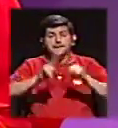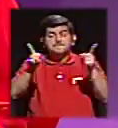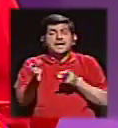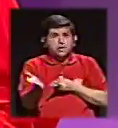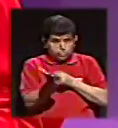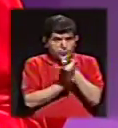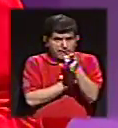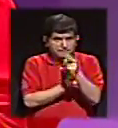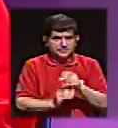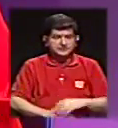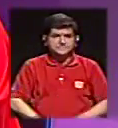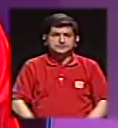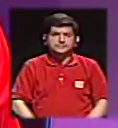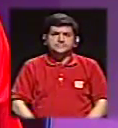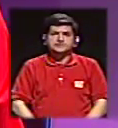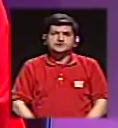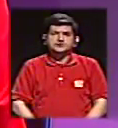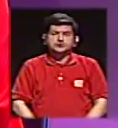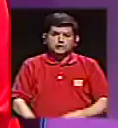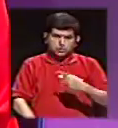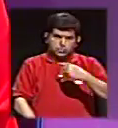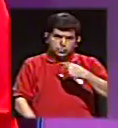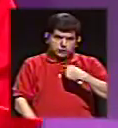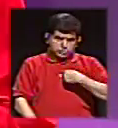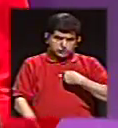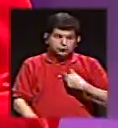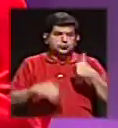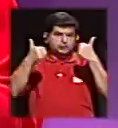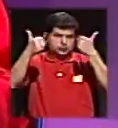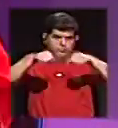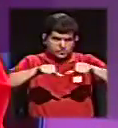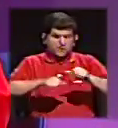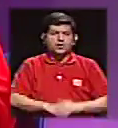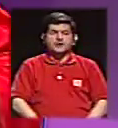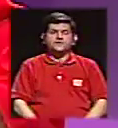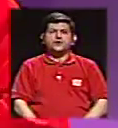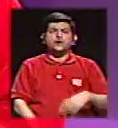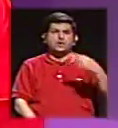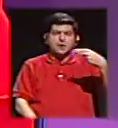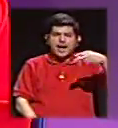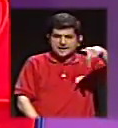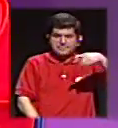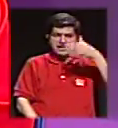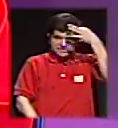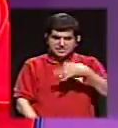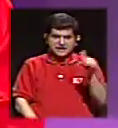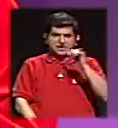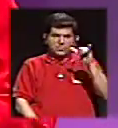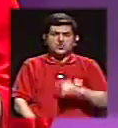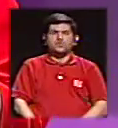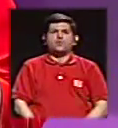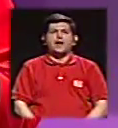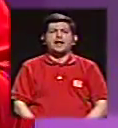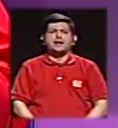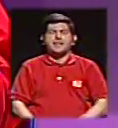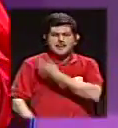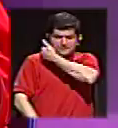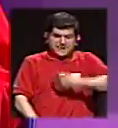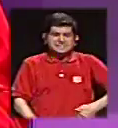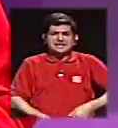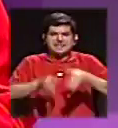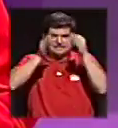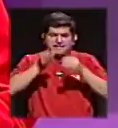Pero, sinceramente, yo coincido con Ani, y creo que tiene razón el presidente del Tribunal Supremo de Elecciones. La gente